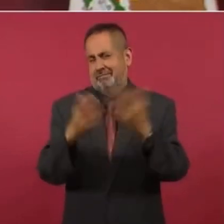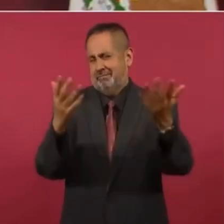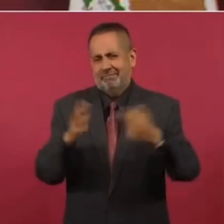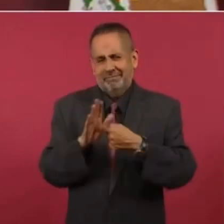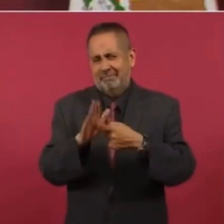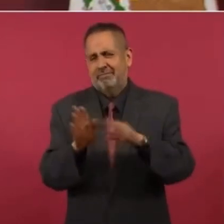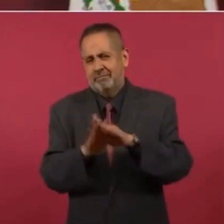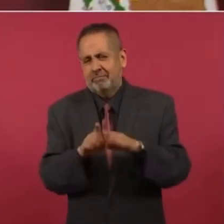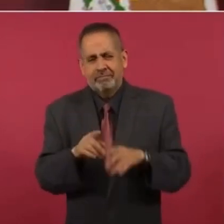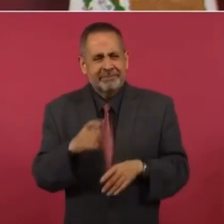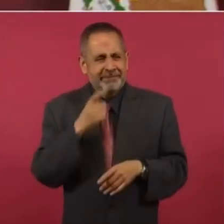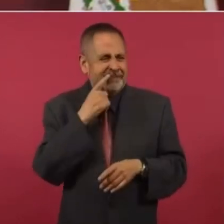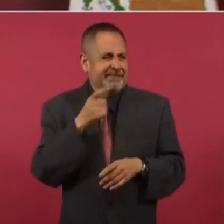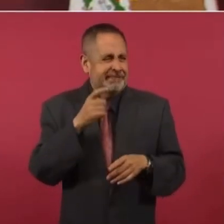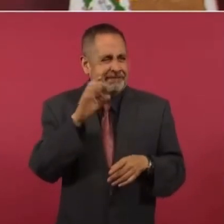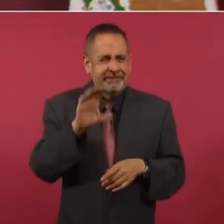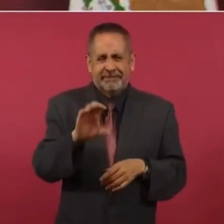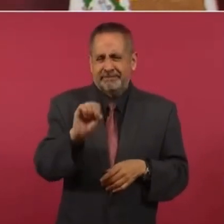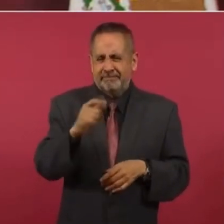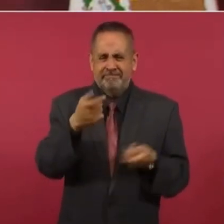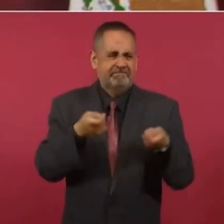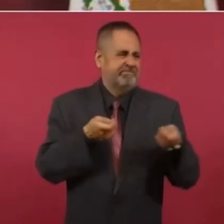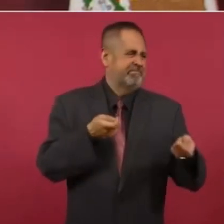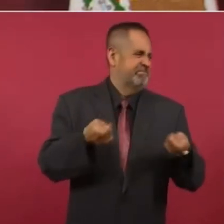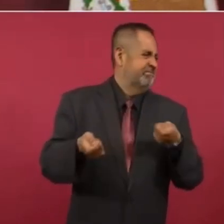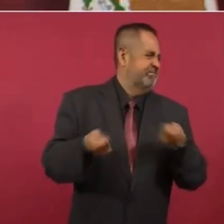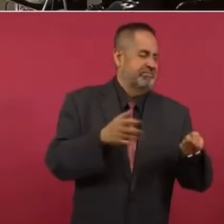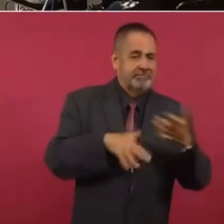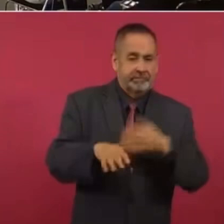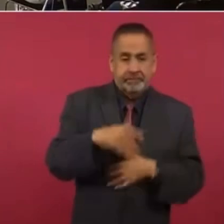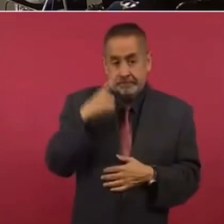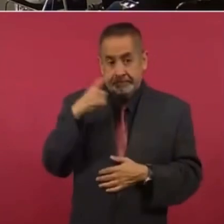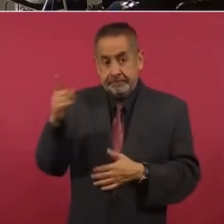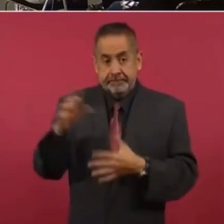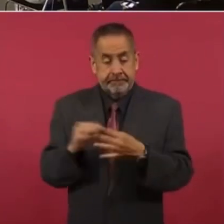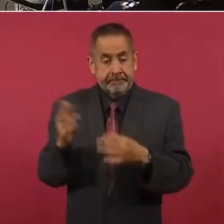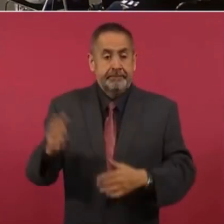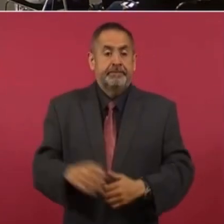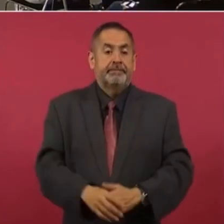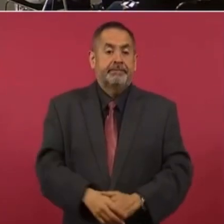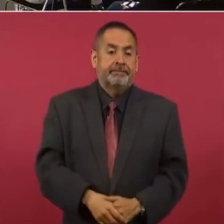pero miren lo que sucedió.